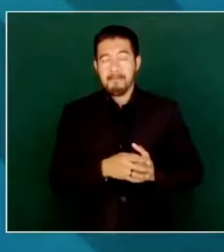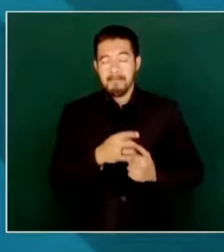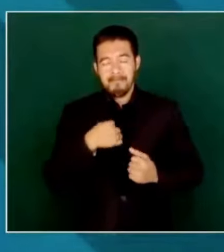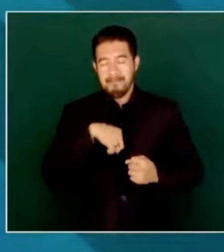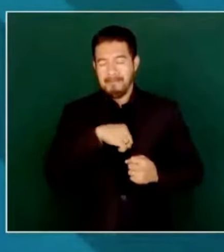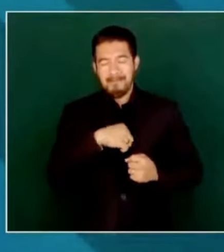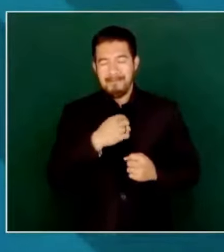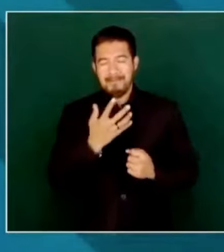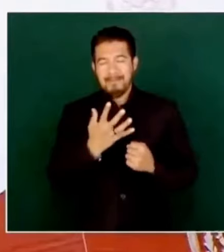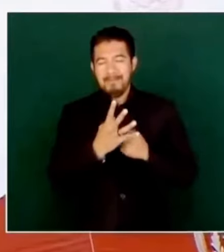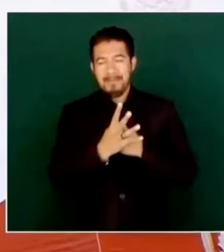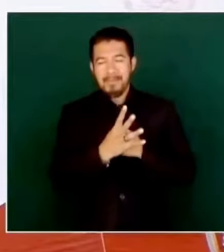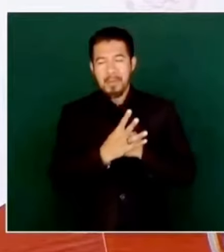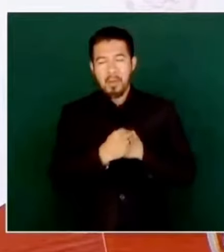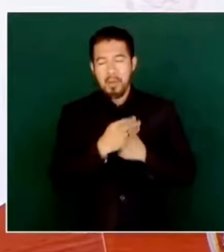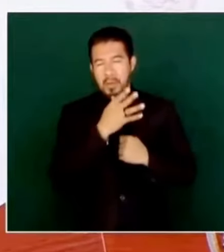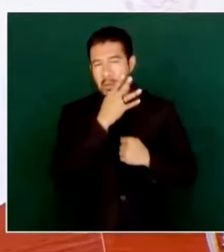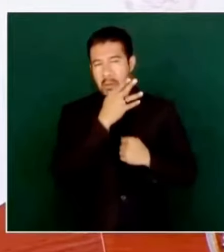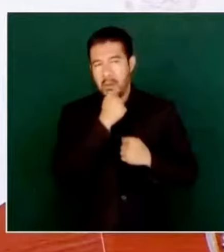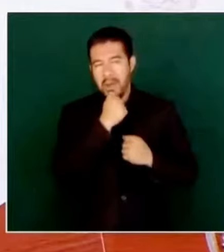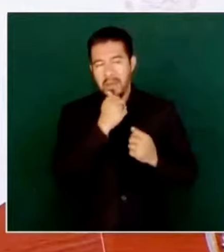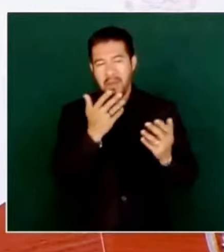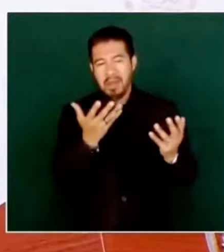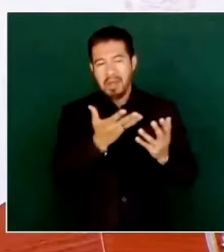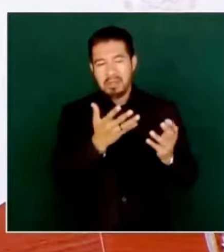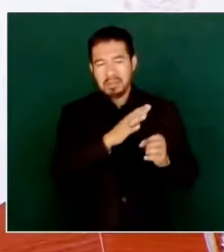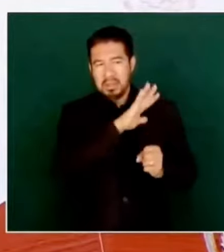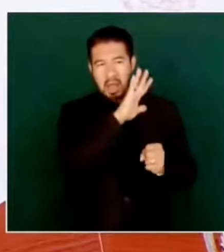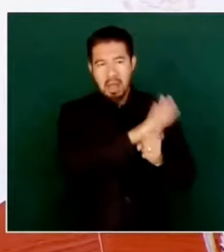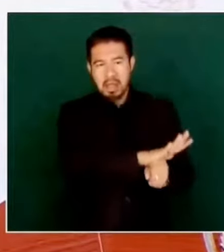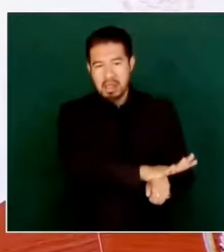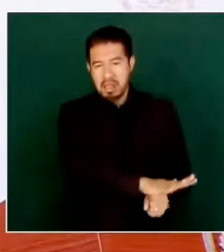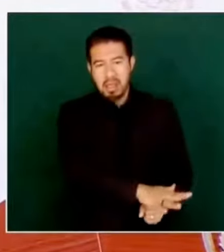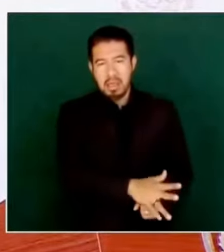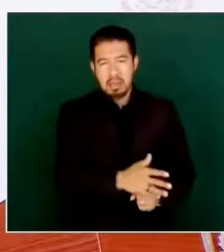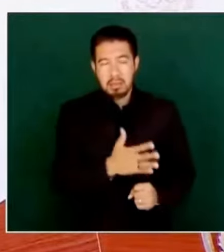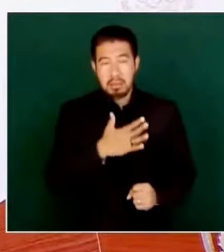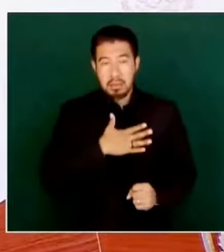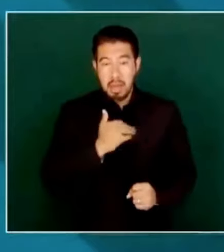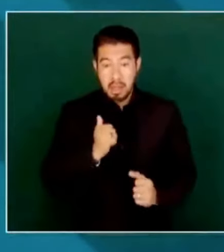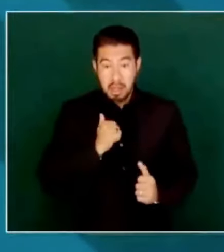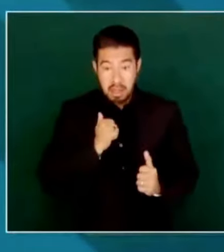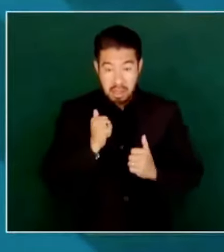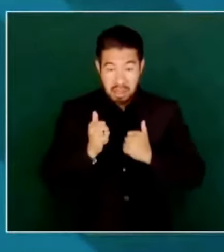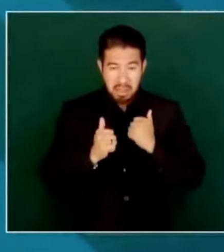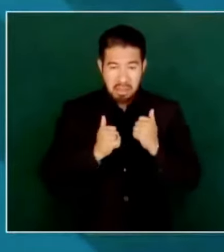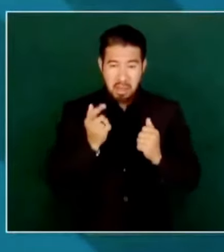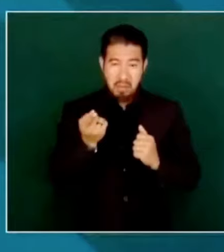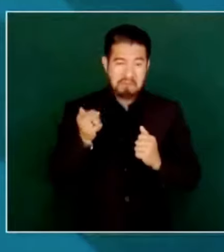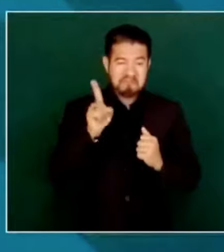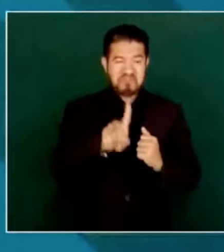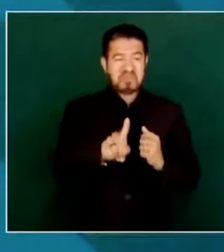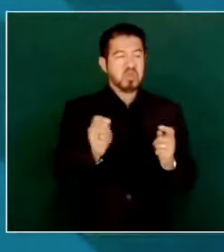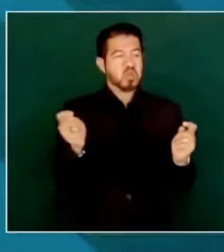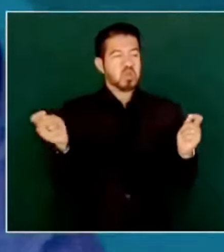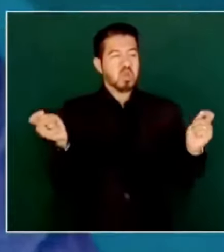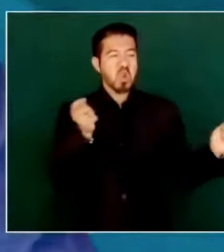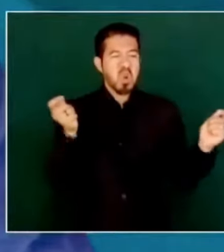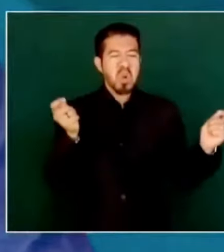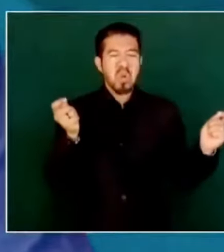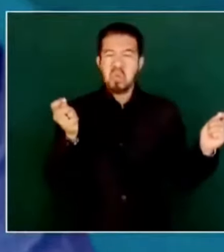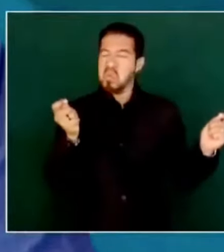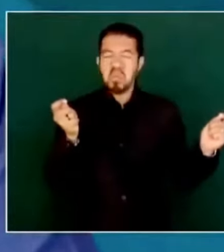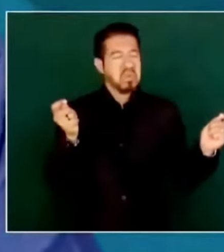actuar como represores, no somos autoritarios. Nosotros venimos de la lucha